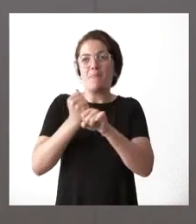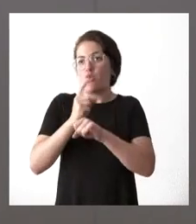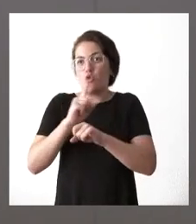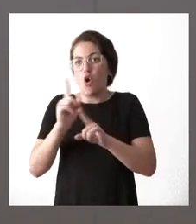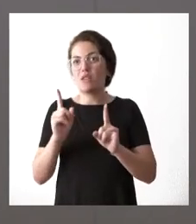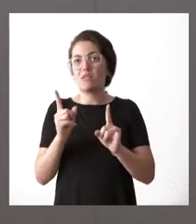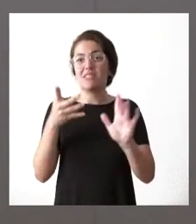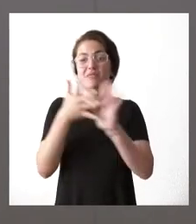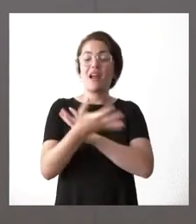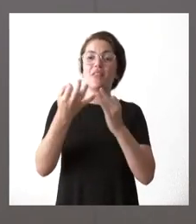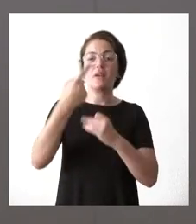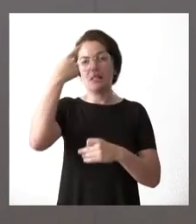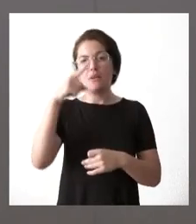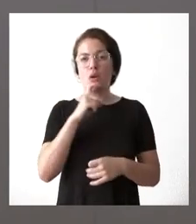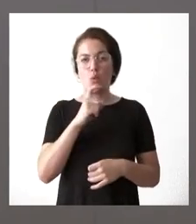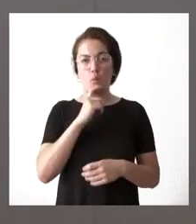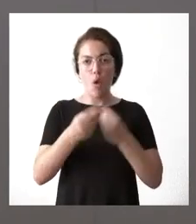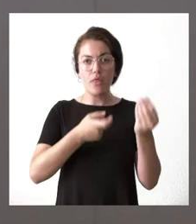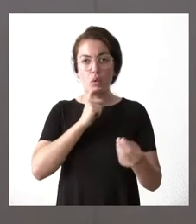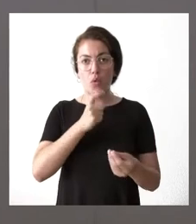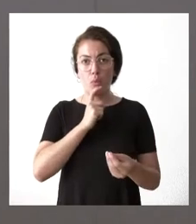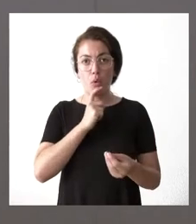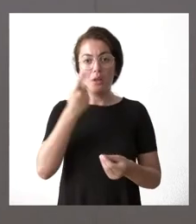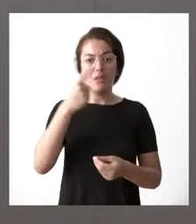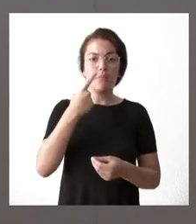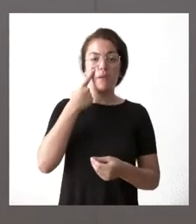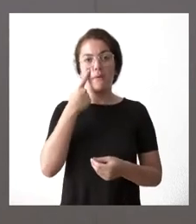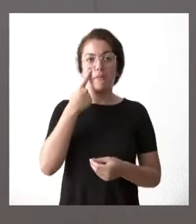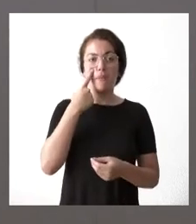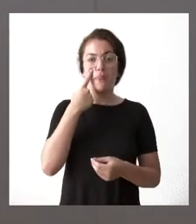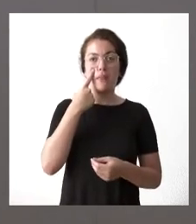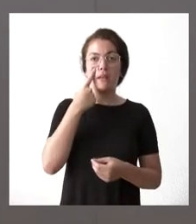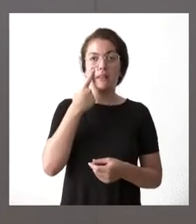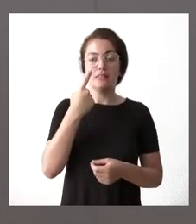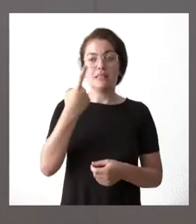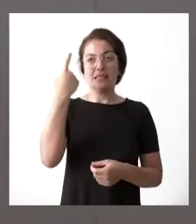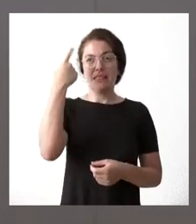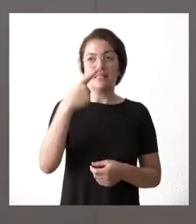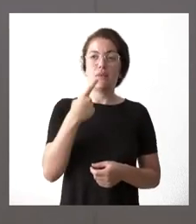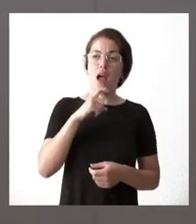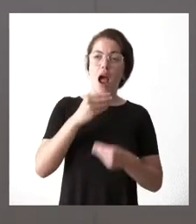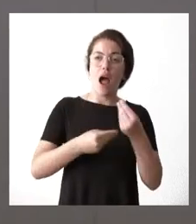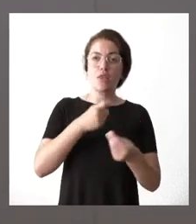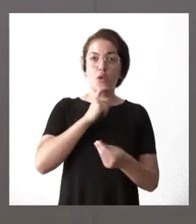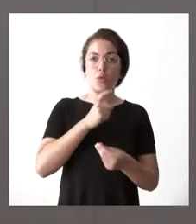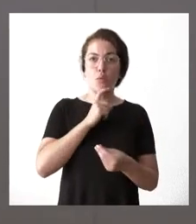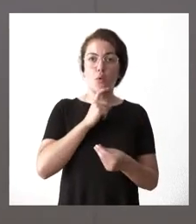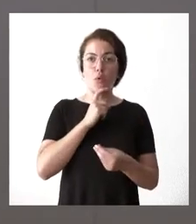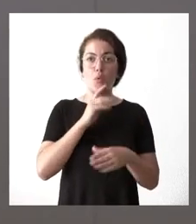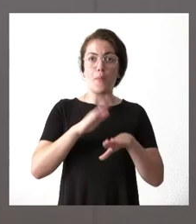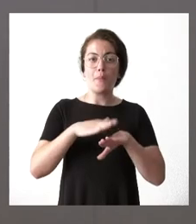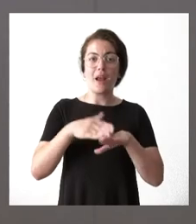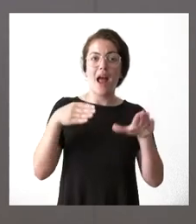planes de empleo y sortear un poco las dificultades y los perjuicios que ha causado para muchos trabajadores en su acceso al empleo